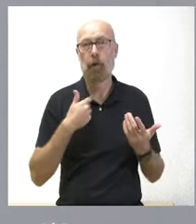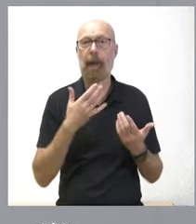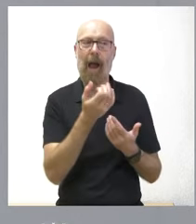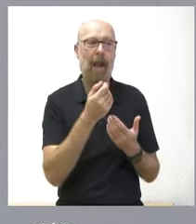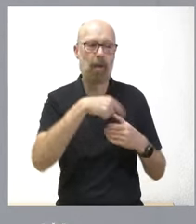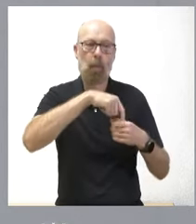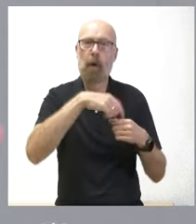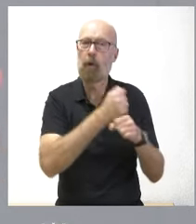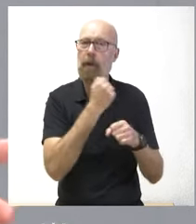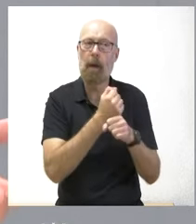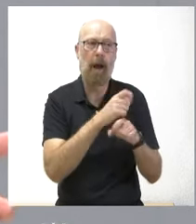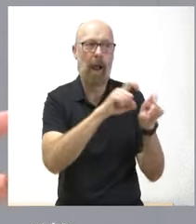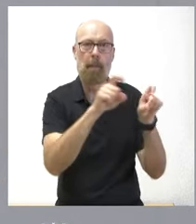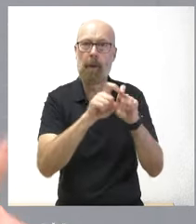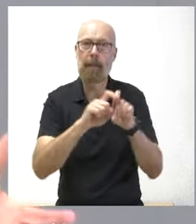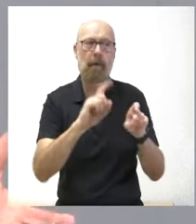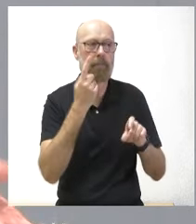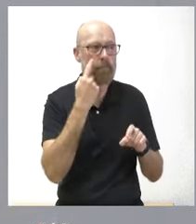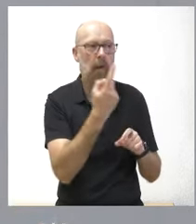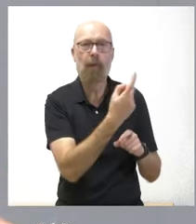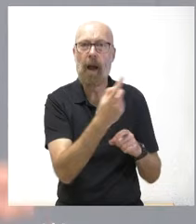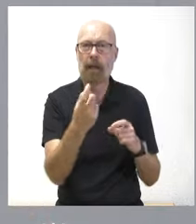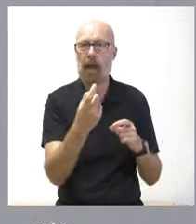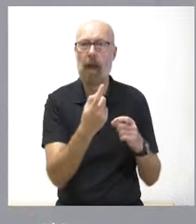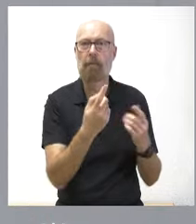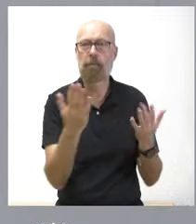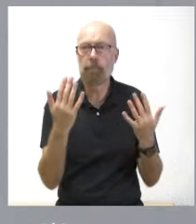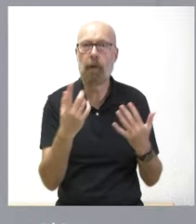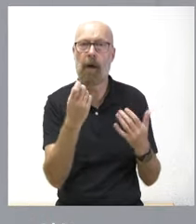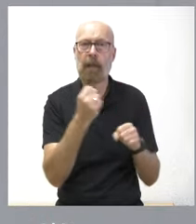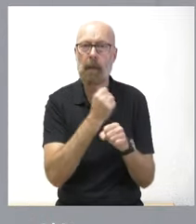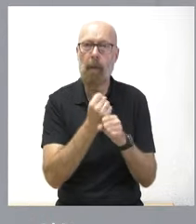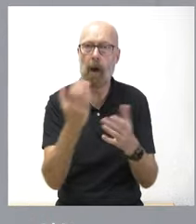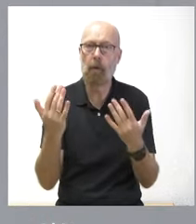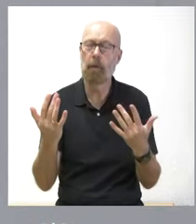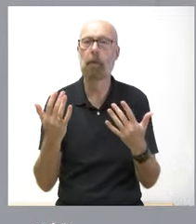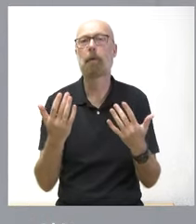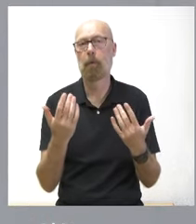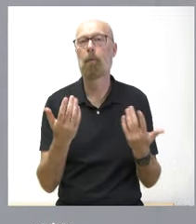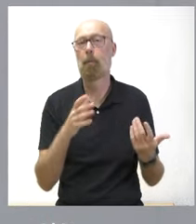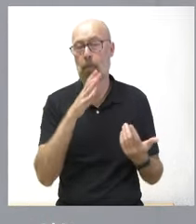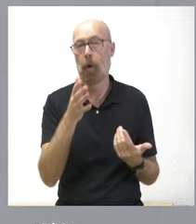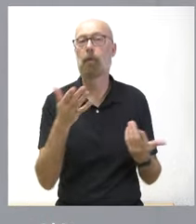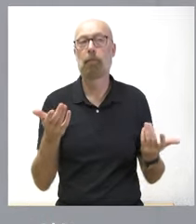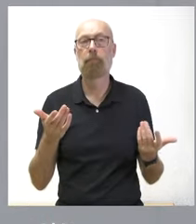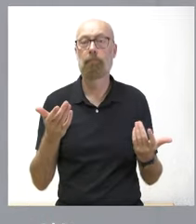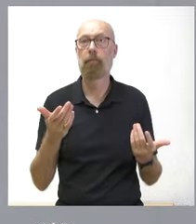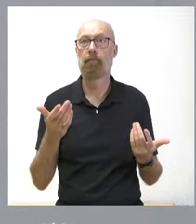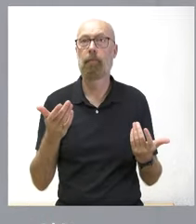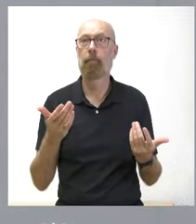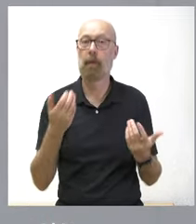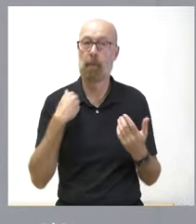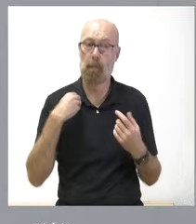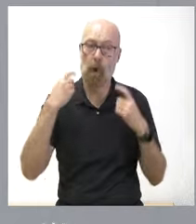trabajo que las propias empresas detectan esta carencia y su necesidad de cubrirlos. por tanto, sería oportuno que, dentro de este